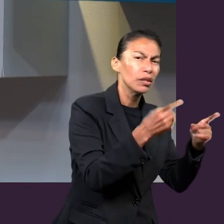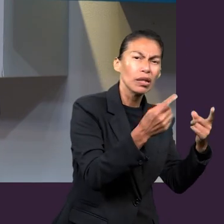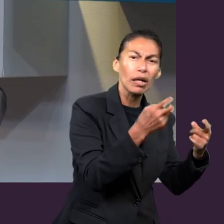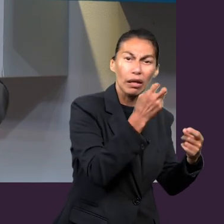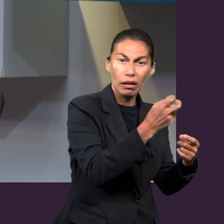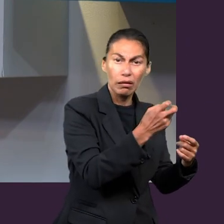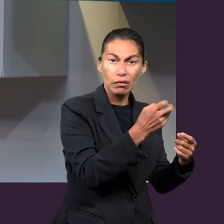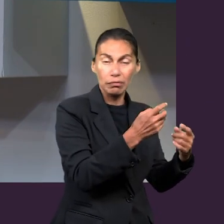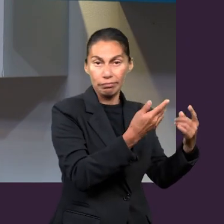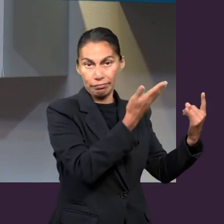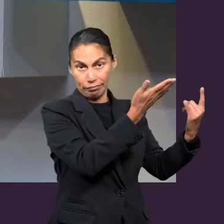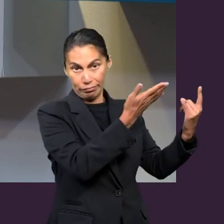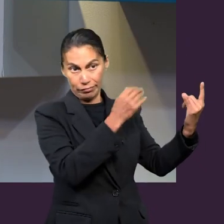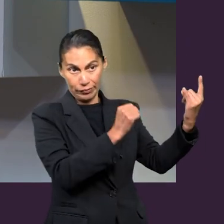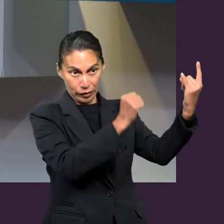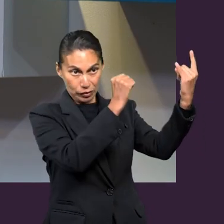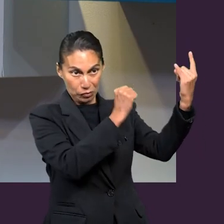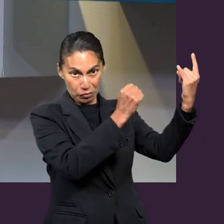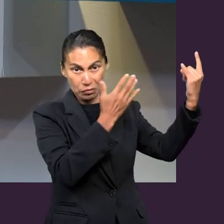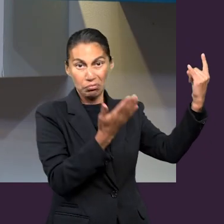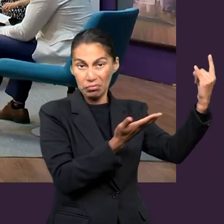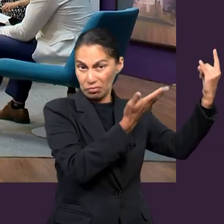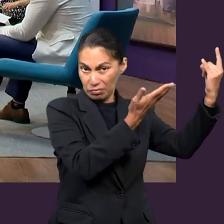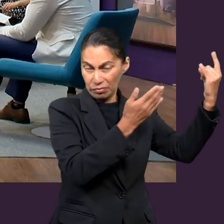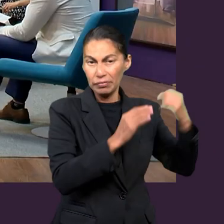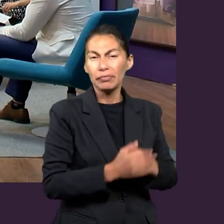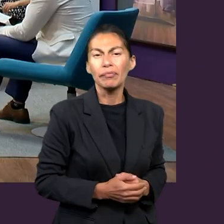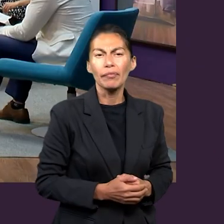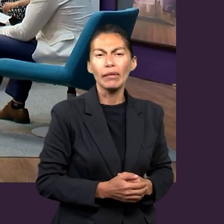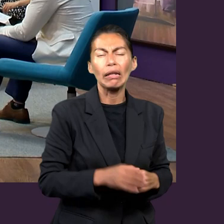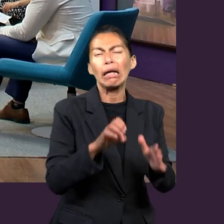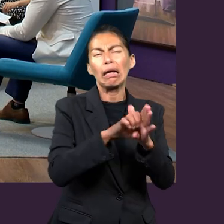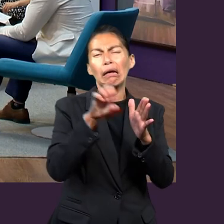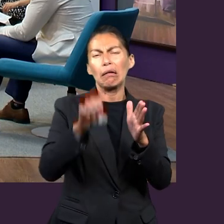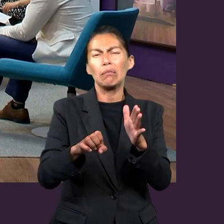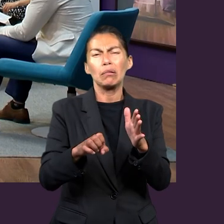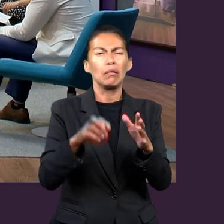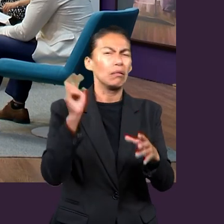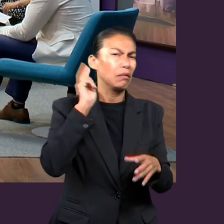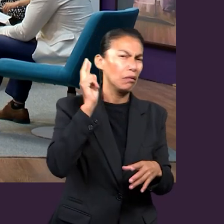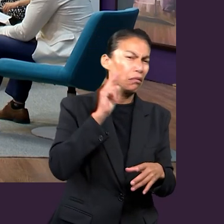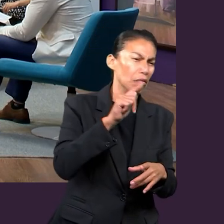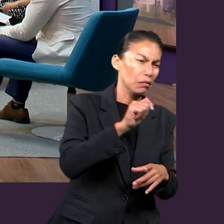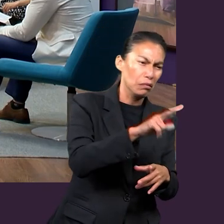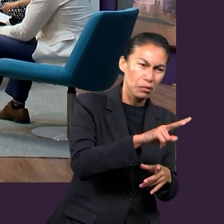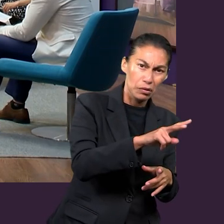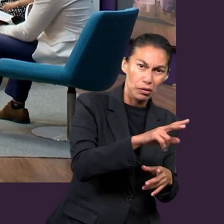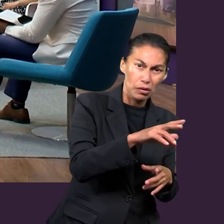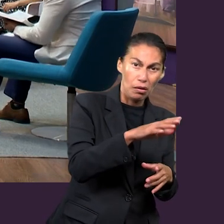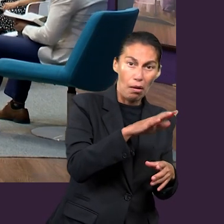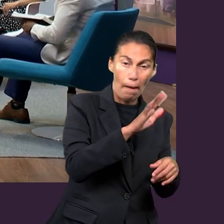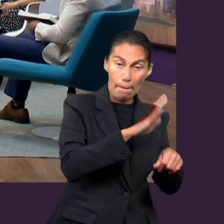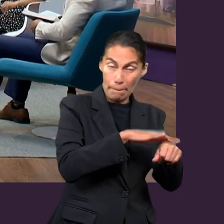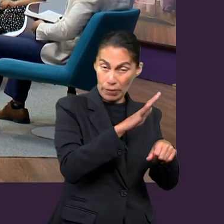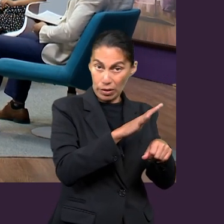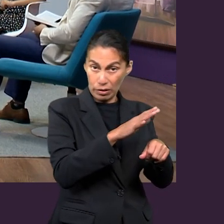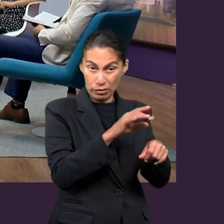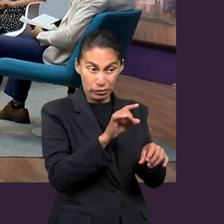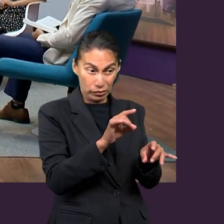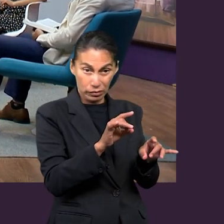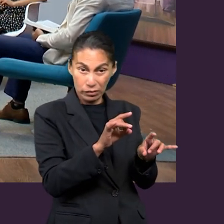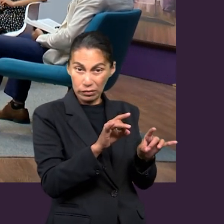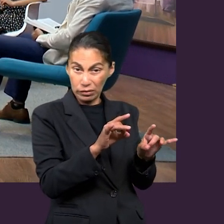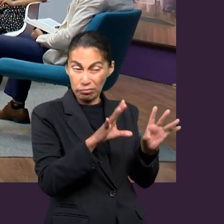que música a veces están relacionados. En los medios de comunicación, por ejemplo, hay programas que